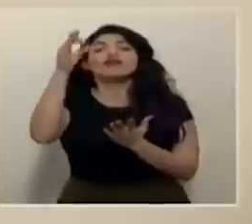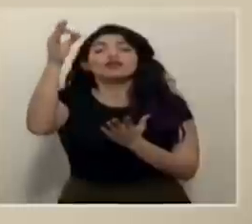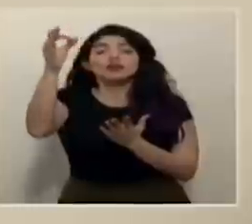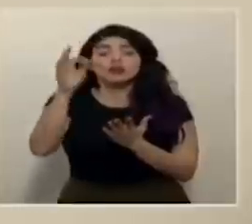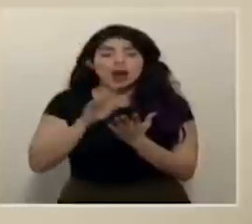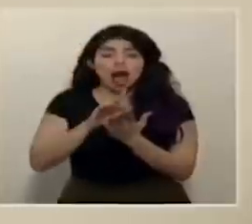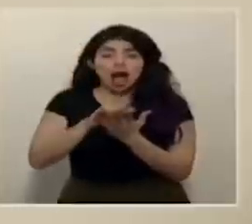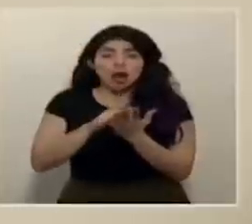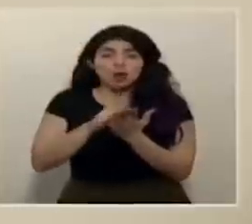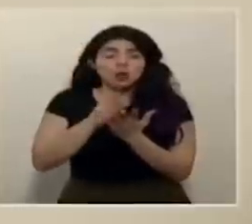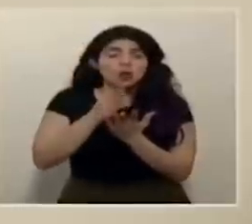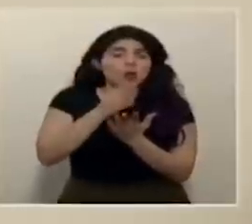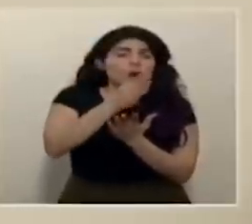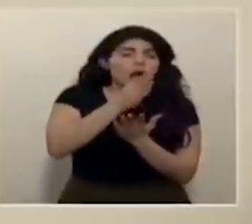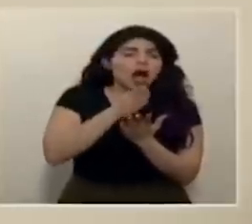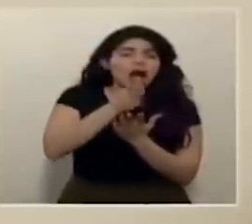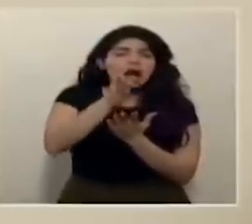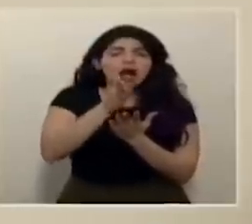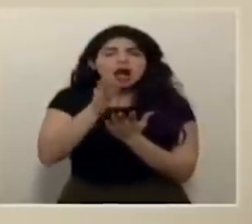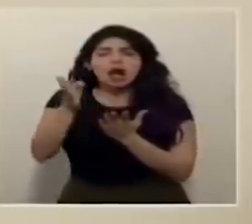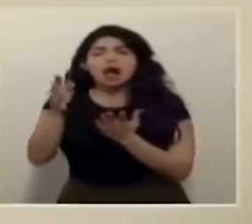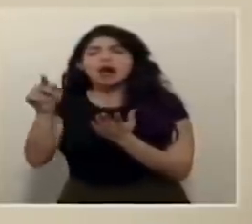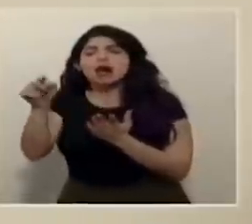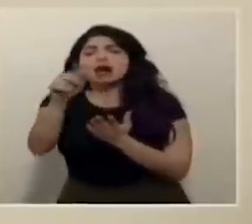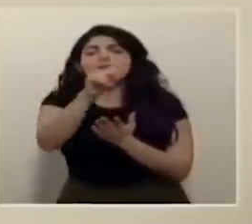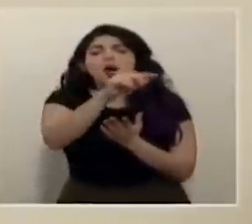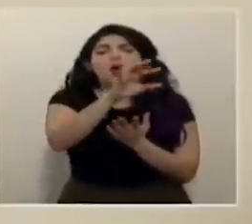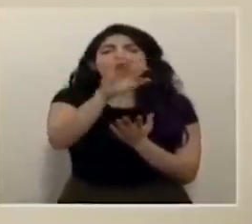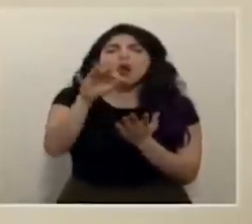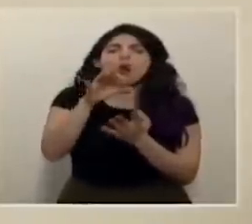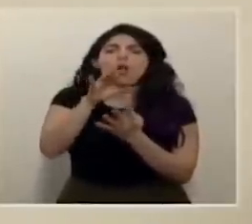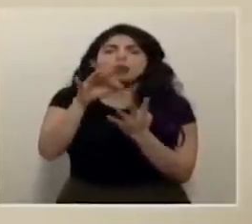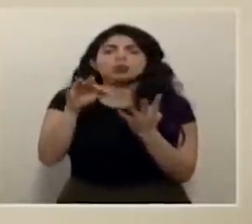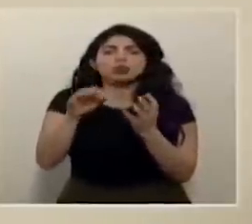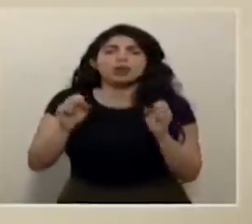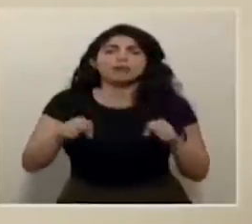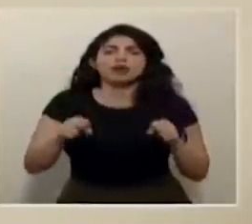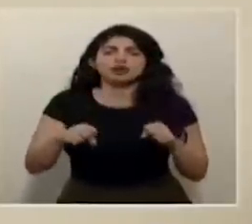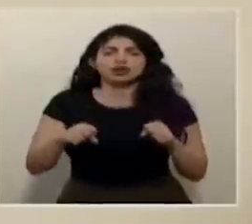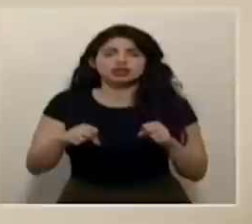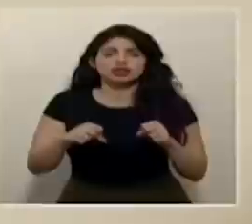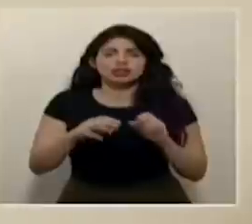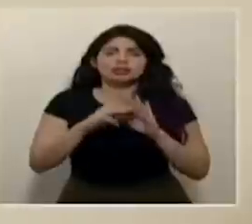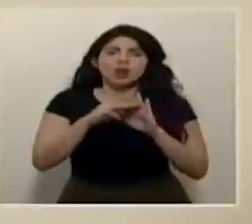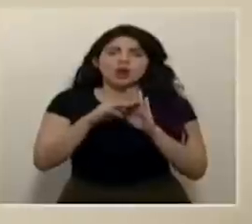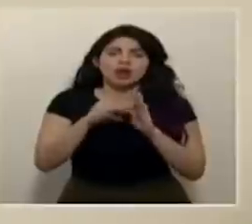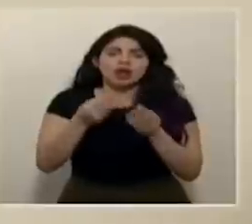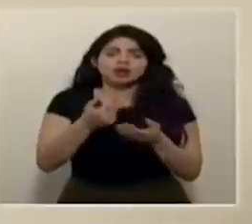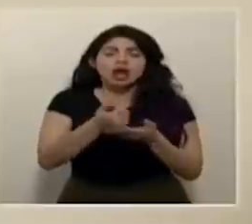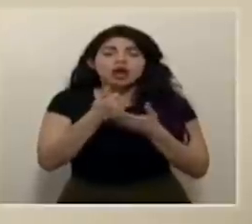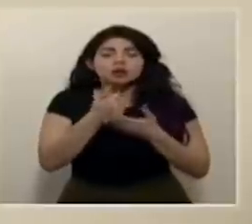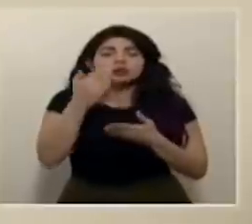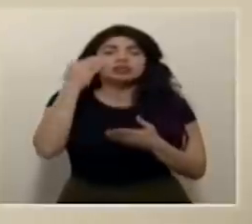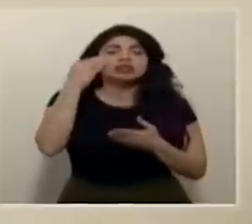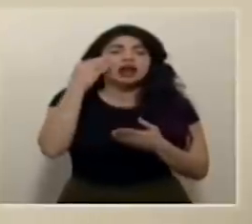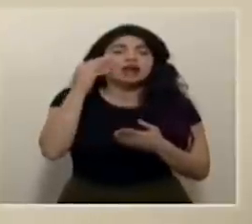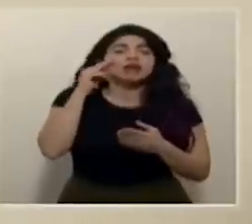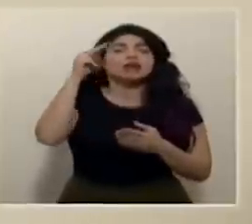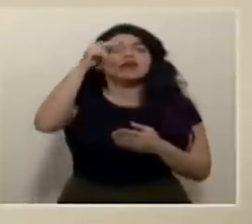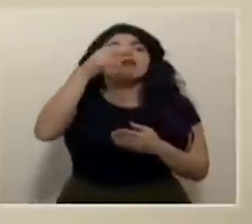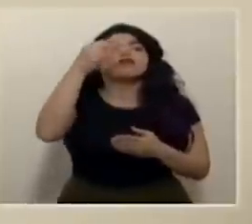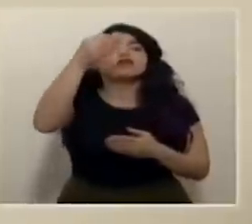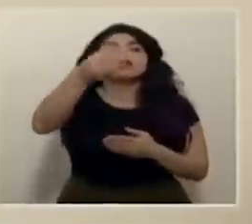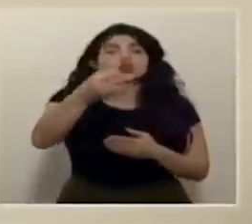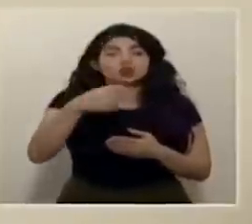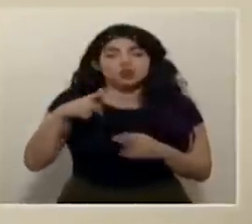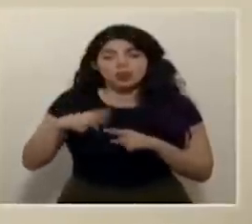en la ponderación de las medidas que se pueden meter en la modelación que eso es lo que al final da la proyección algunos